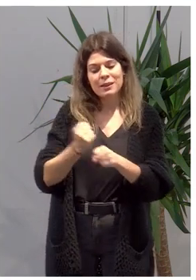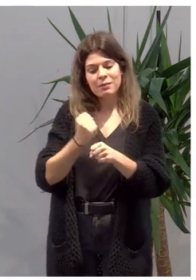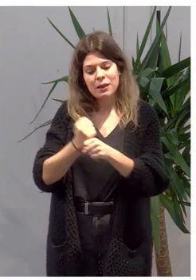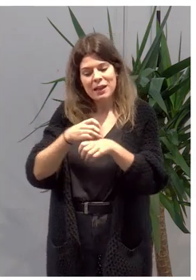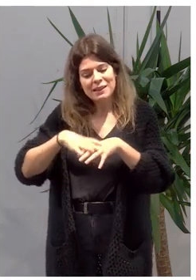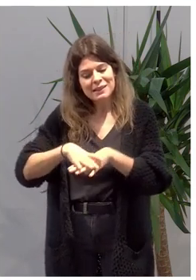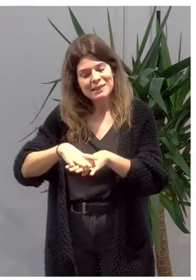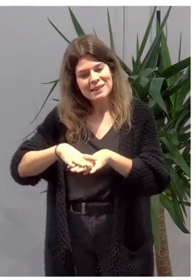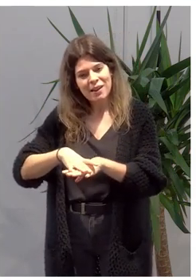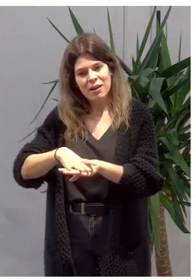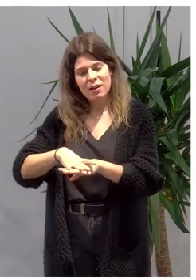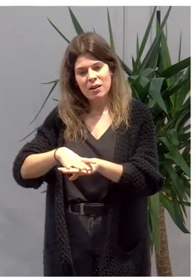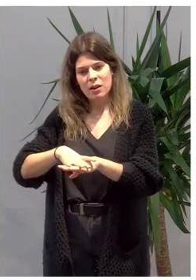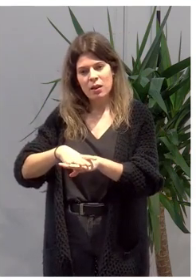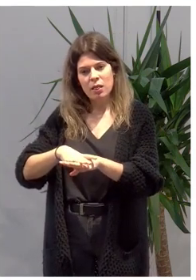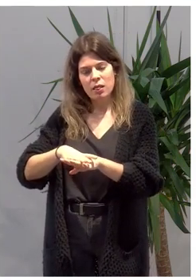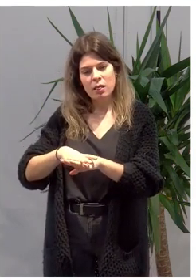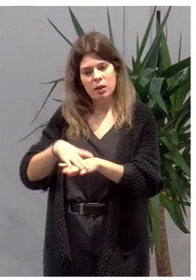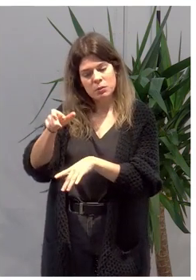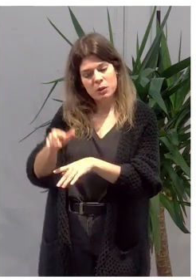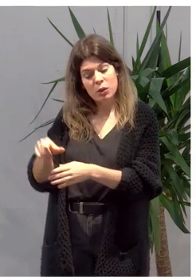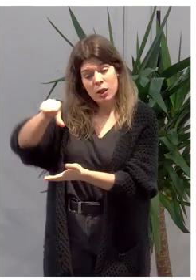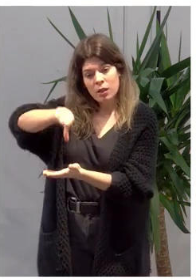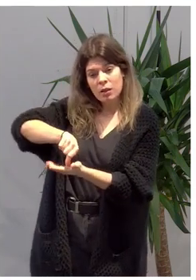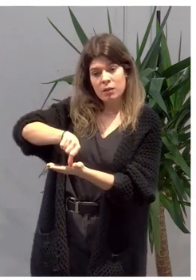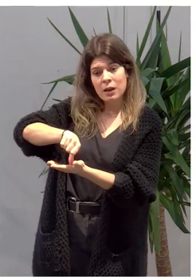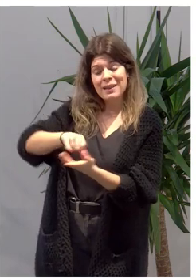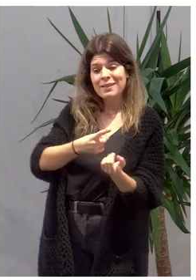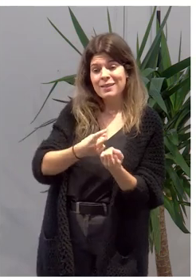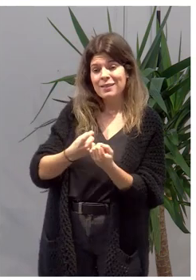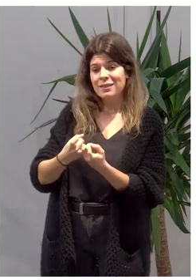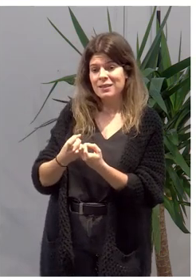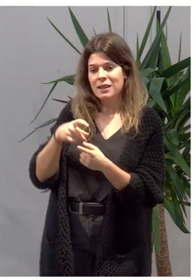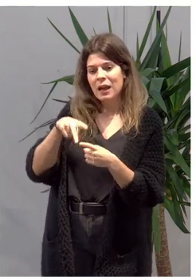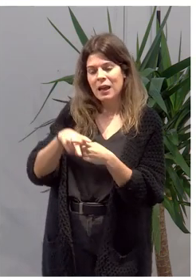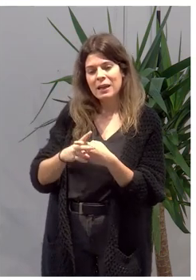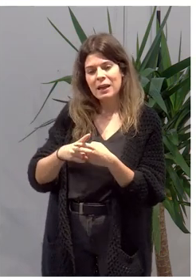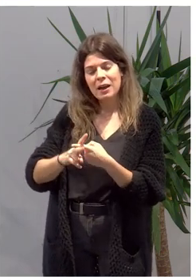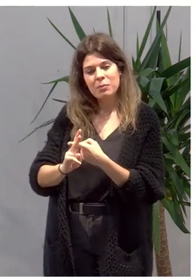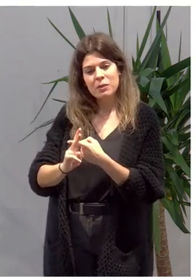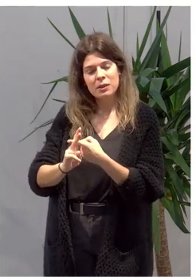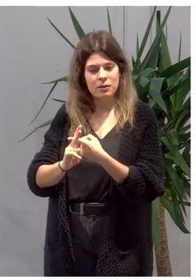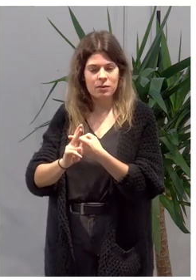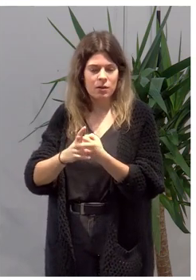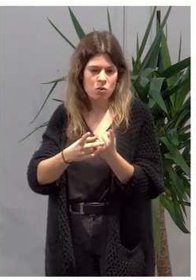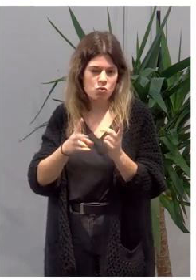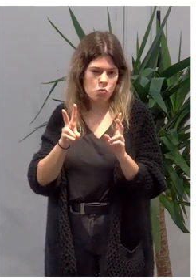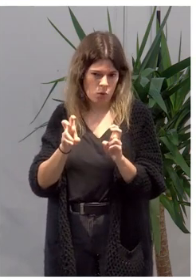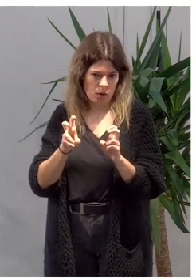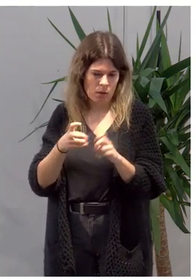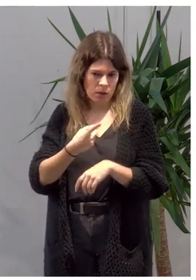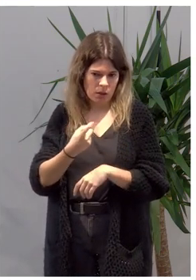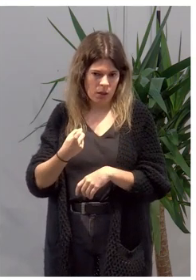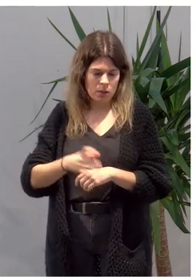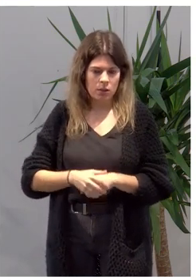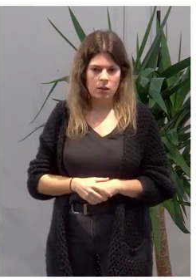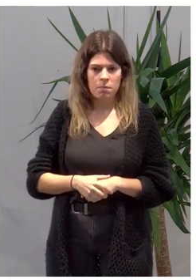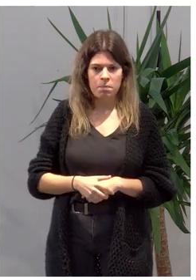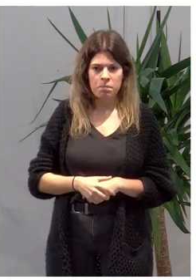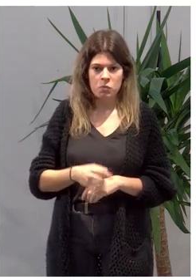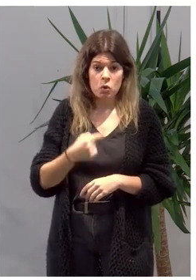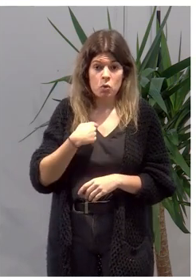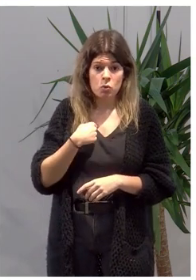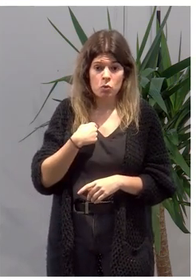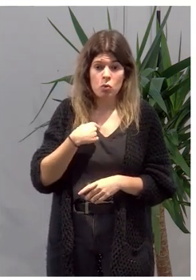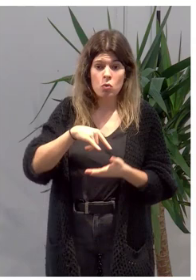red, con esa centralidad de las personas, supone tener herramientas, instrumentos nuevos. Y eso es un poco lo que con este